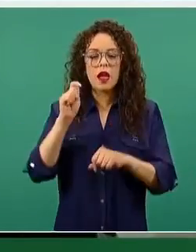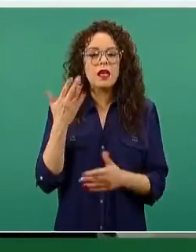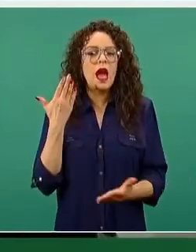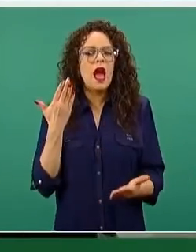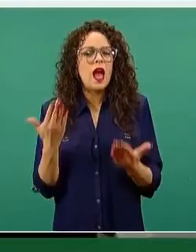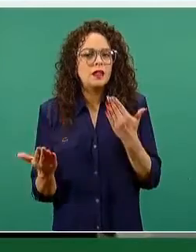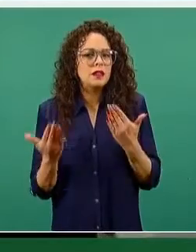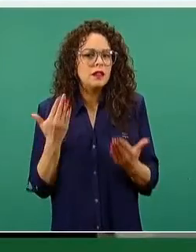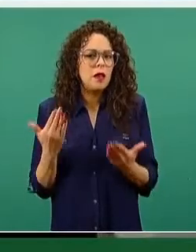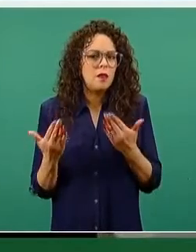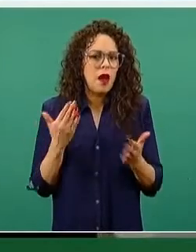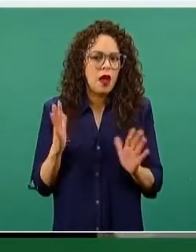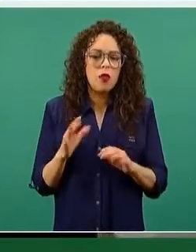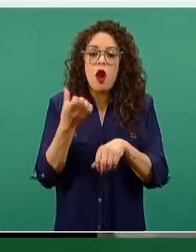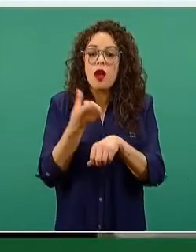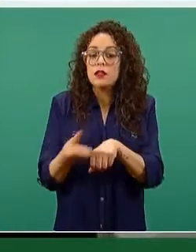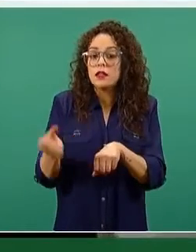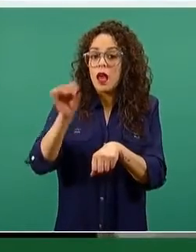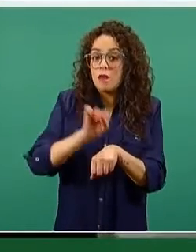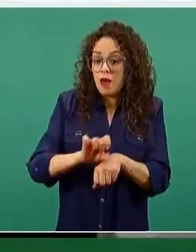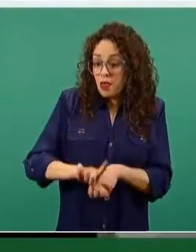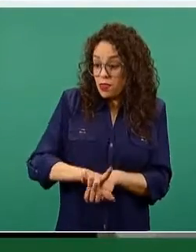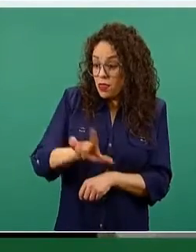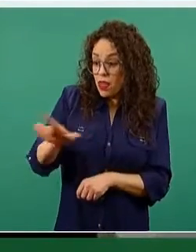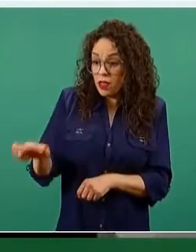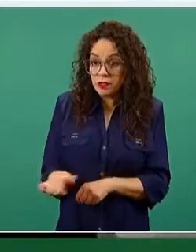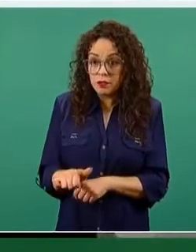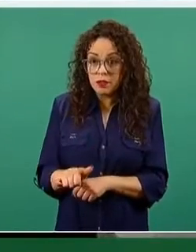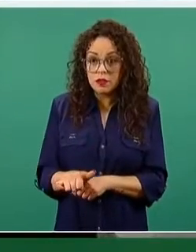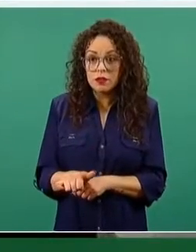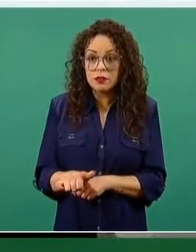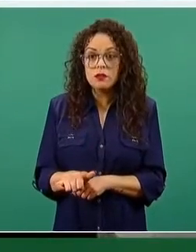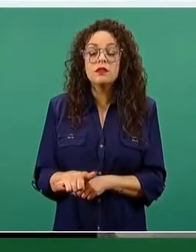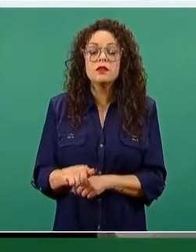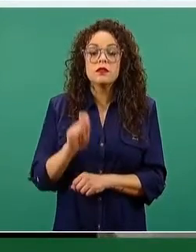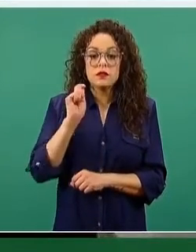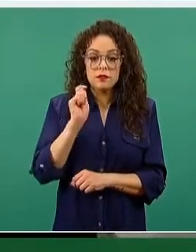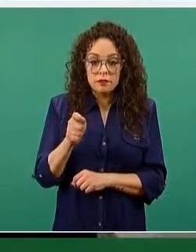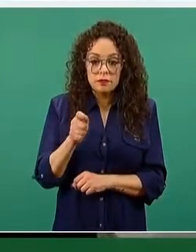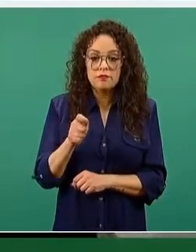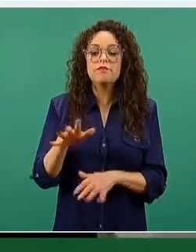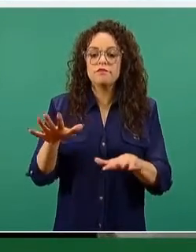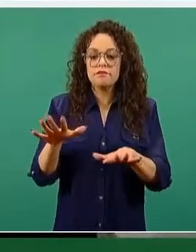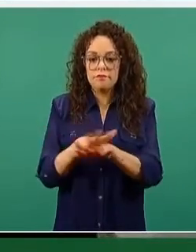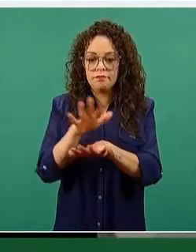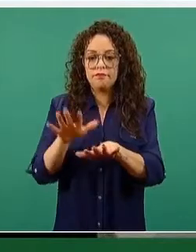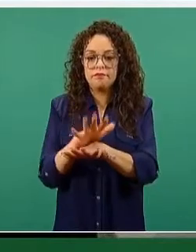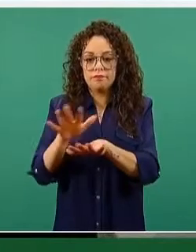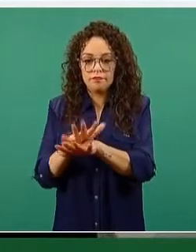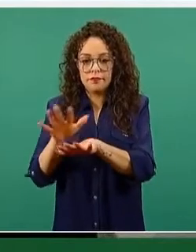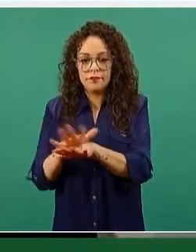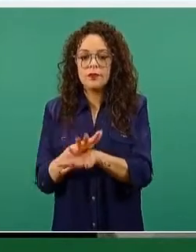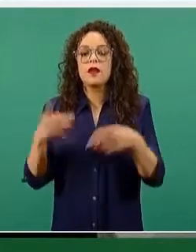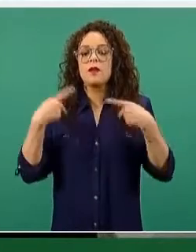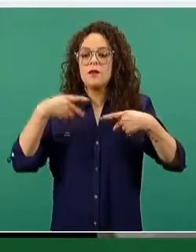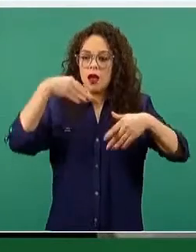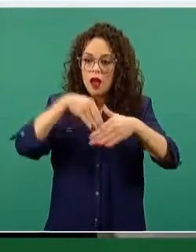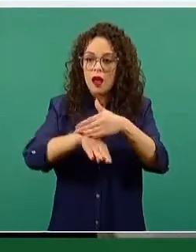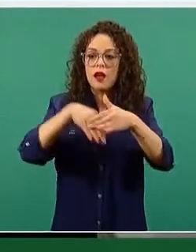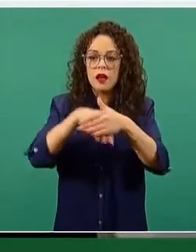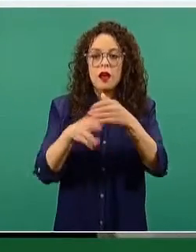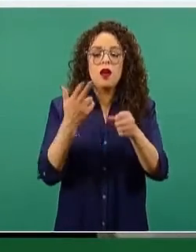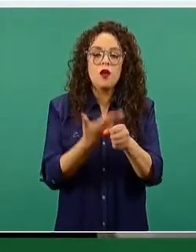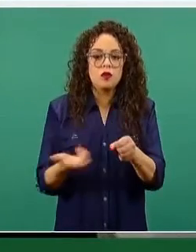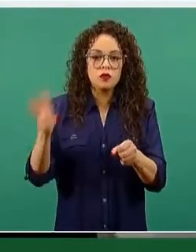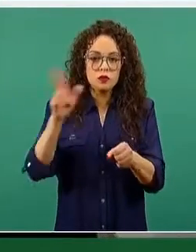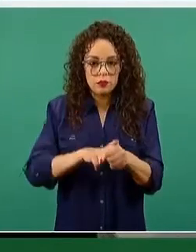que unas semanas después se traducen también en ascensos o modificaciones de los hospitalizados y que después también